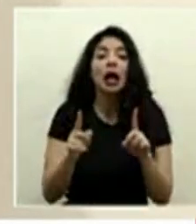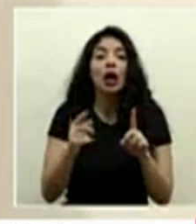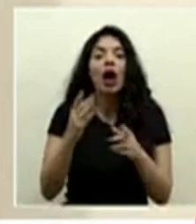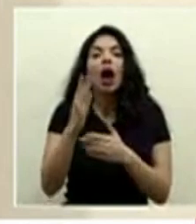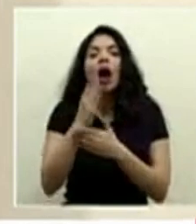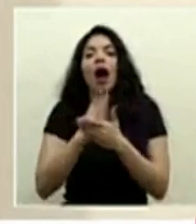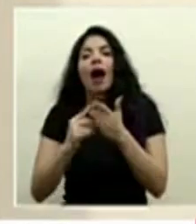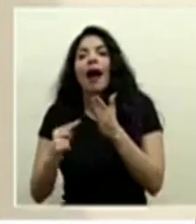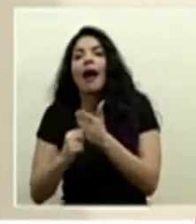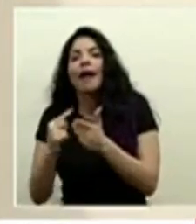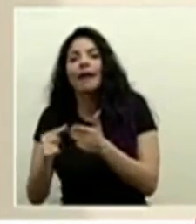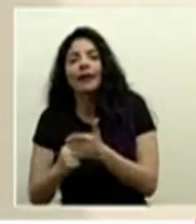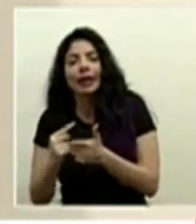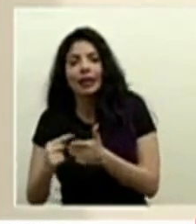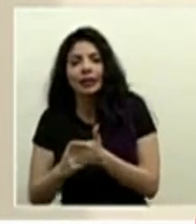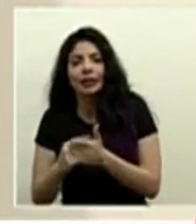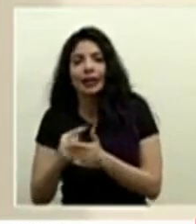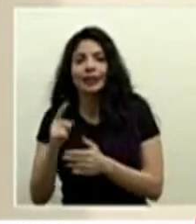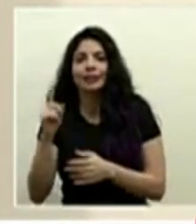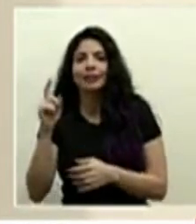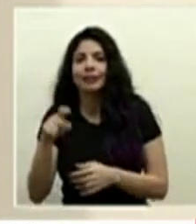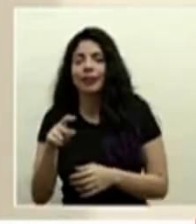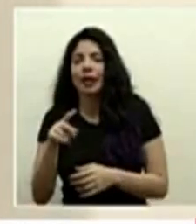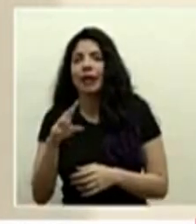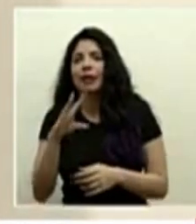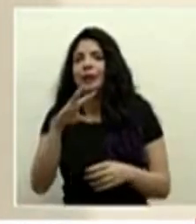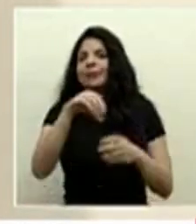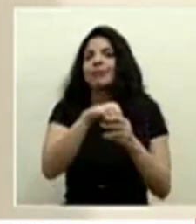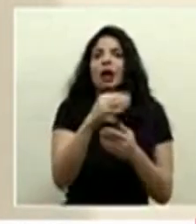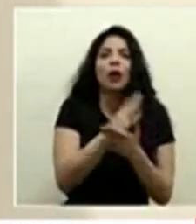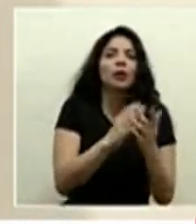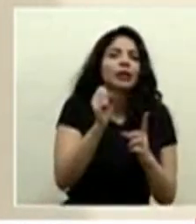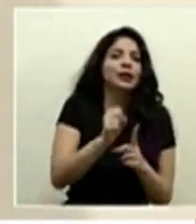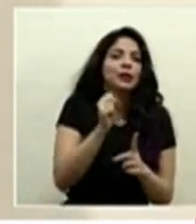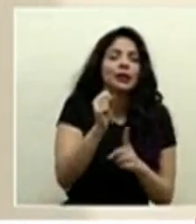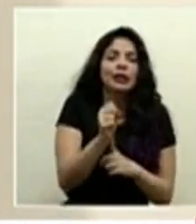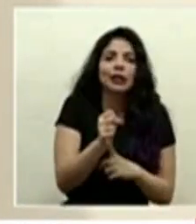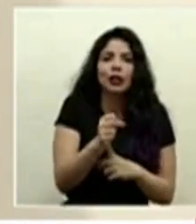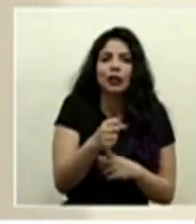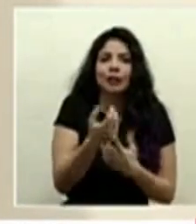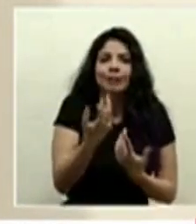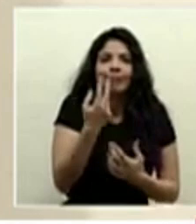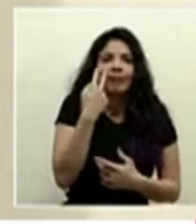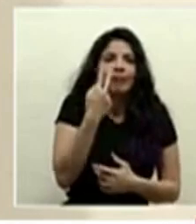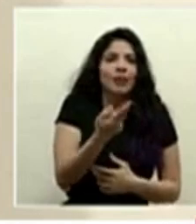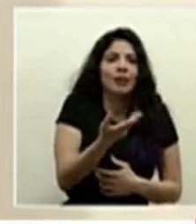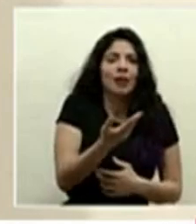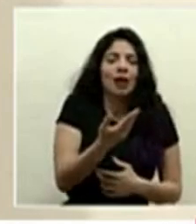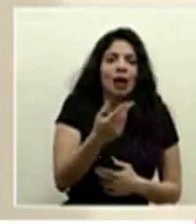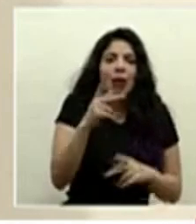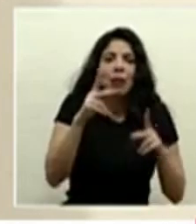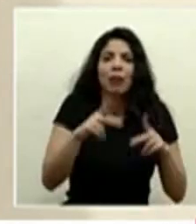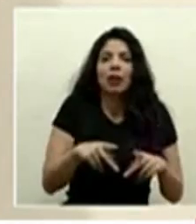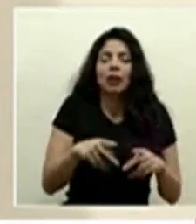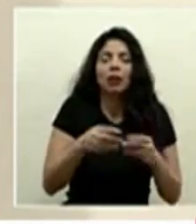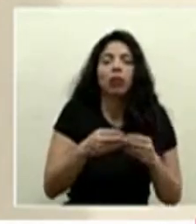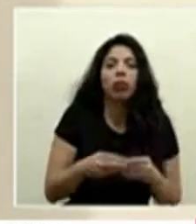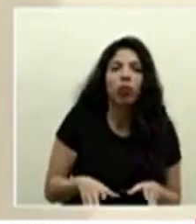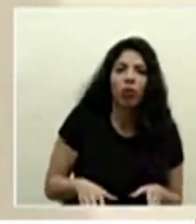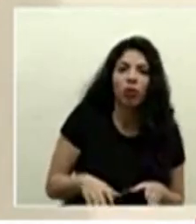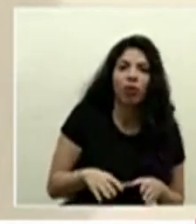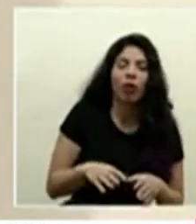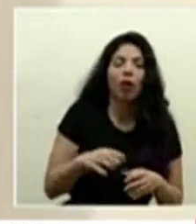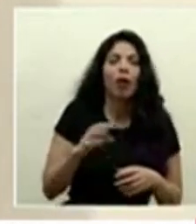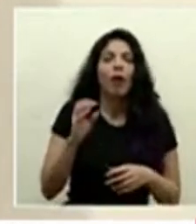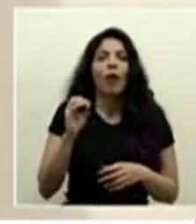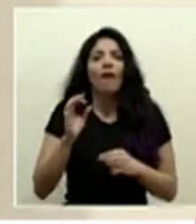momentos en que se ha tenido que intervenir en situaciones donde se ve que hay una descompensación puede